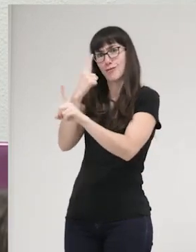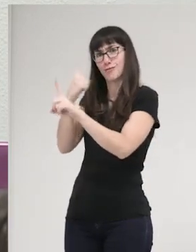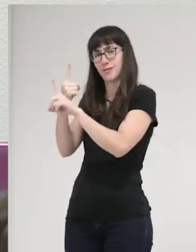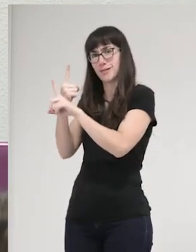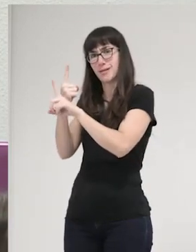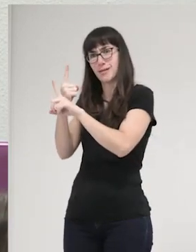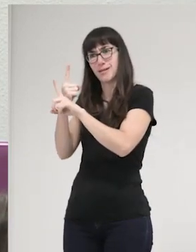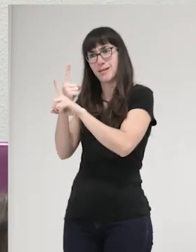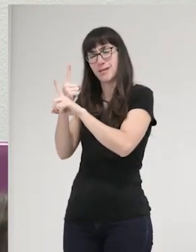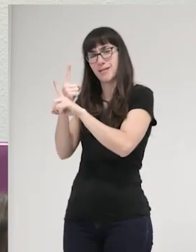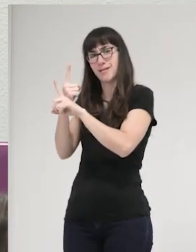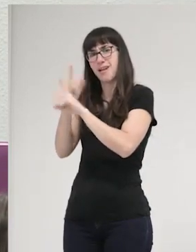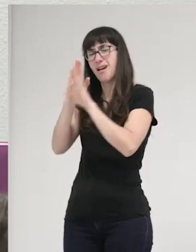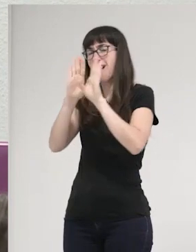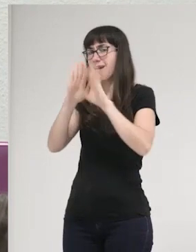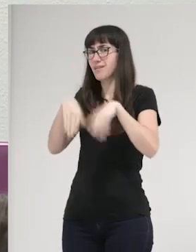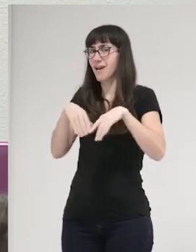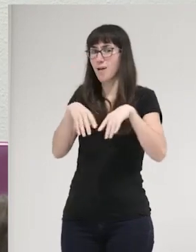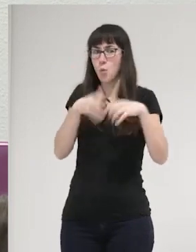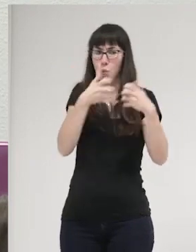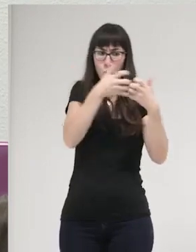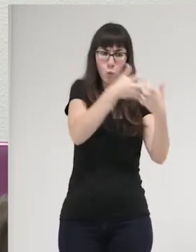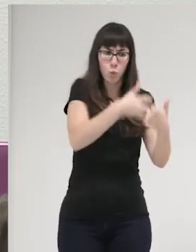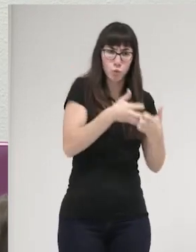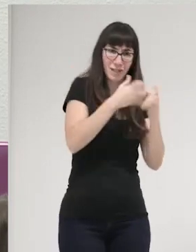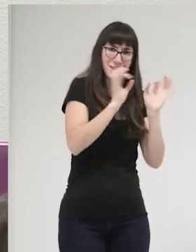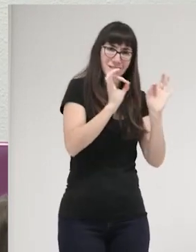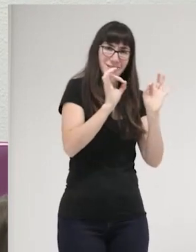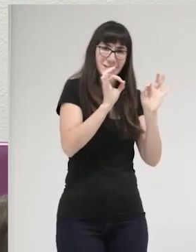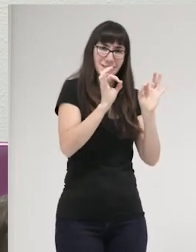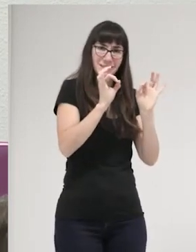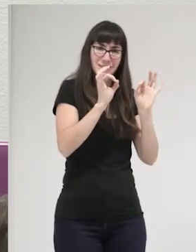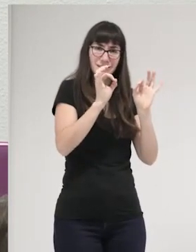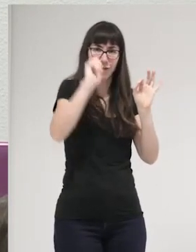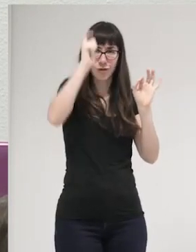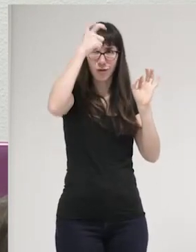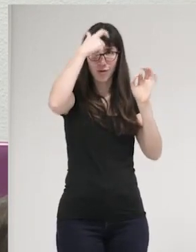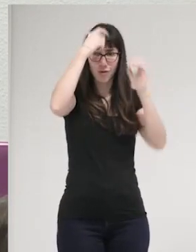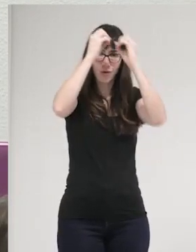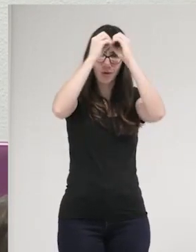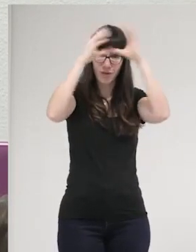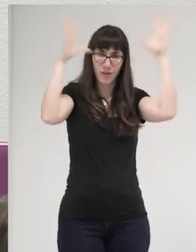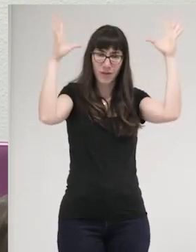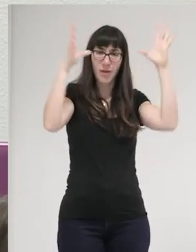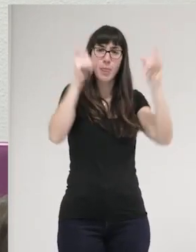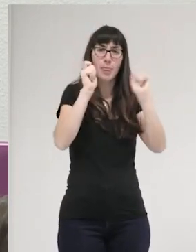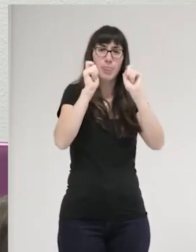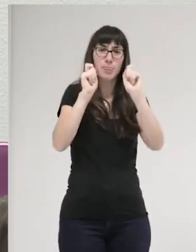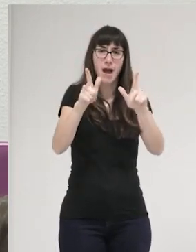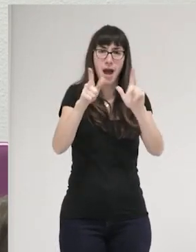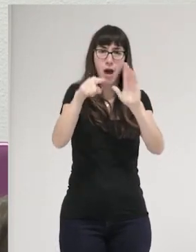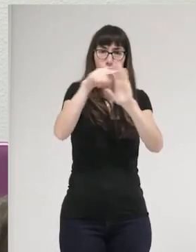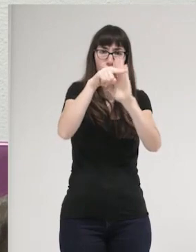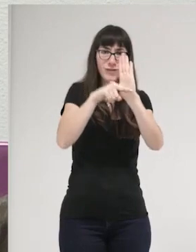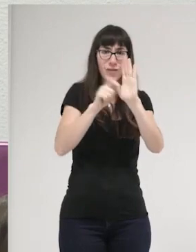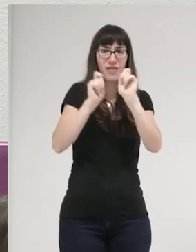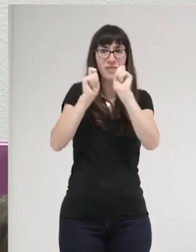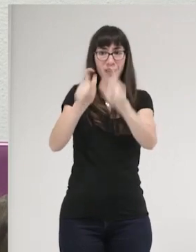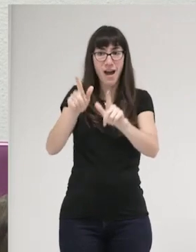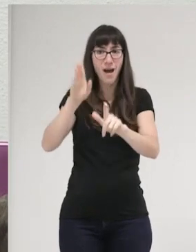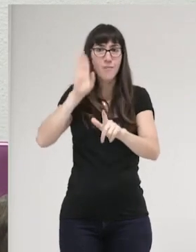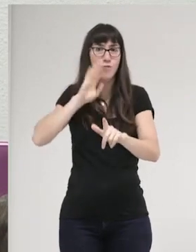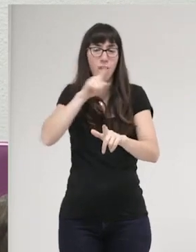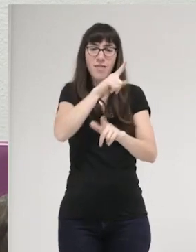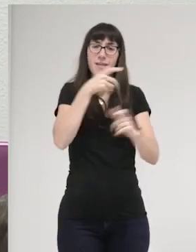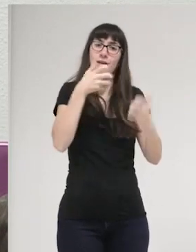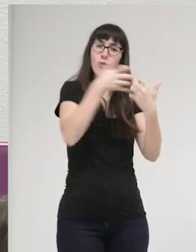perdiendo muy de vista las luchas en contra de cuáles son las condiciones que están favoreciendo que exista esa violencia. Las estructuras, las